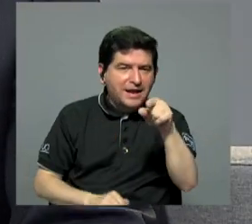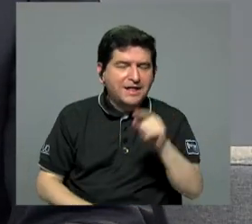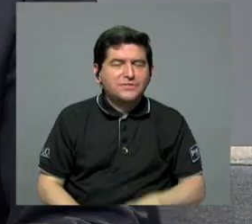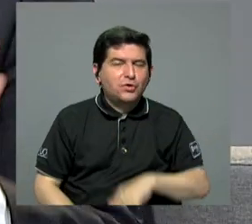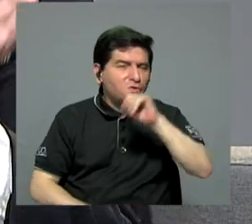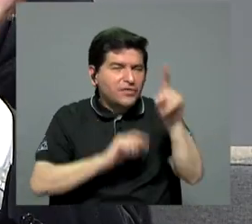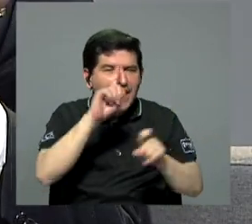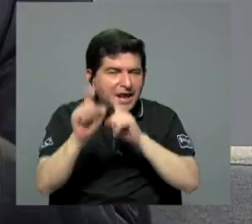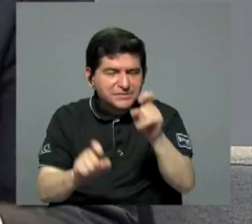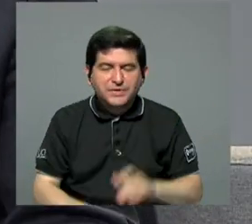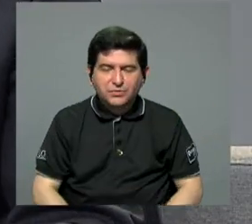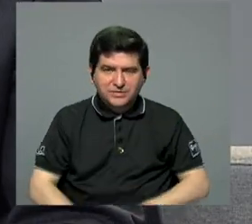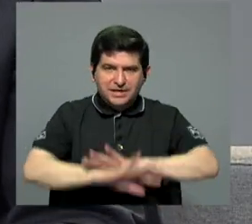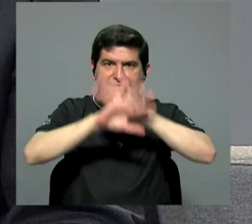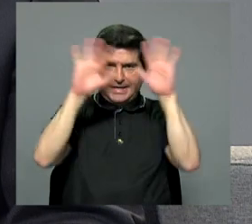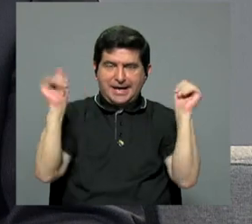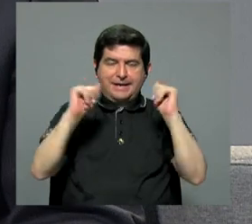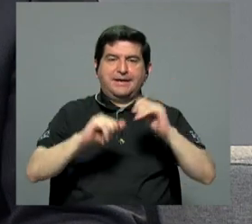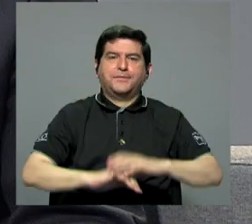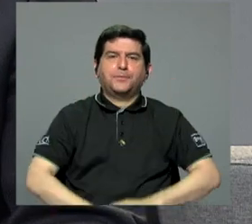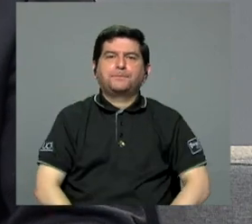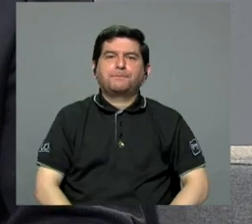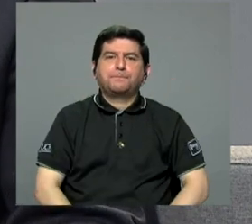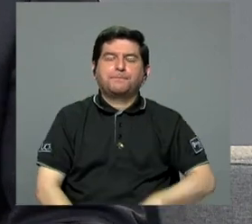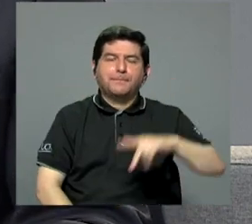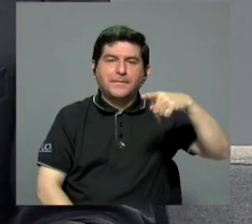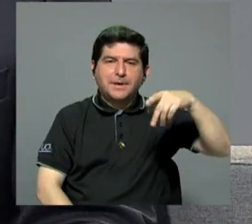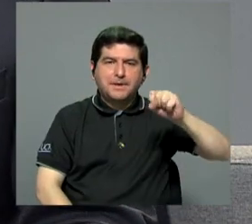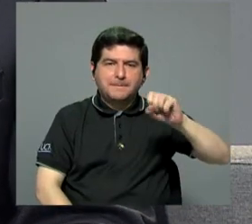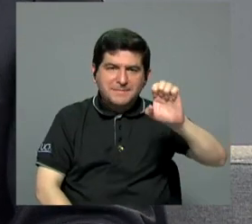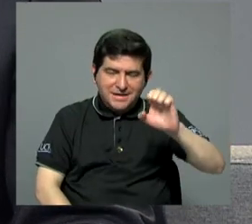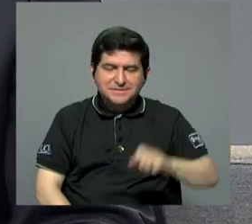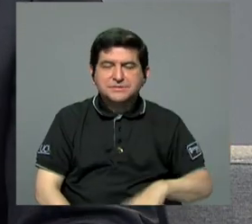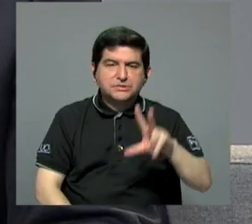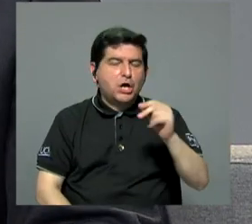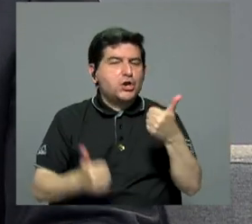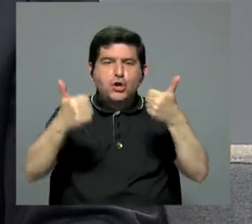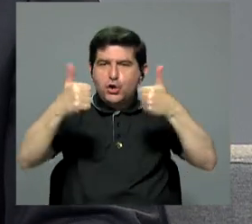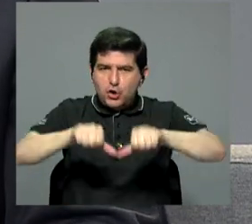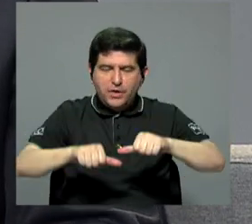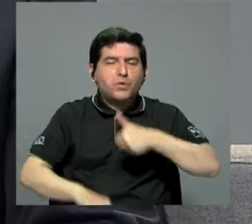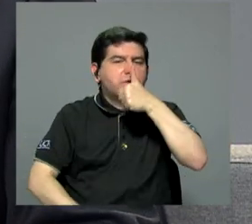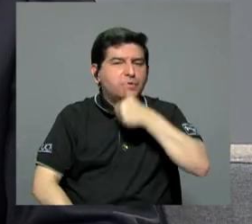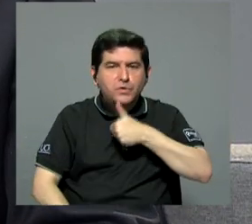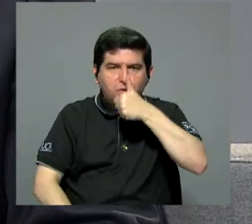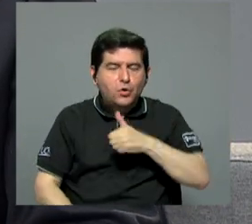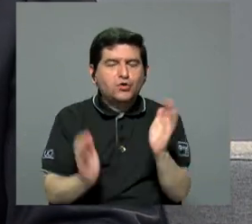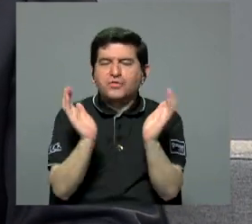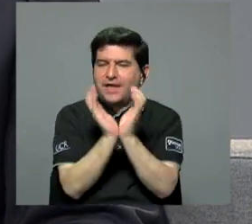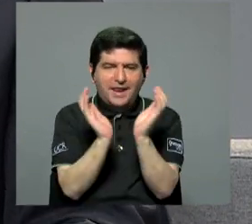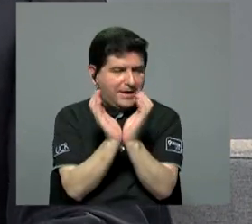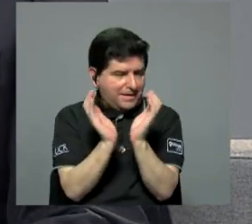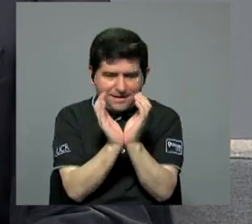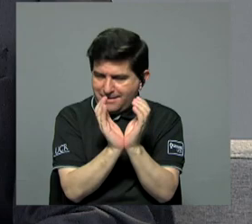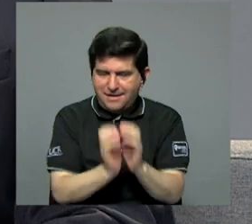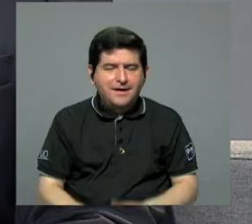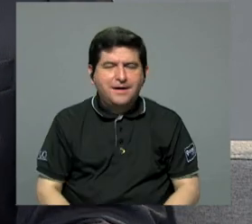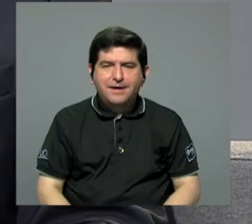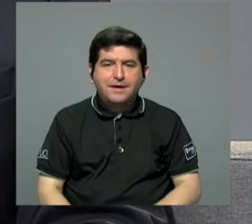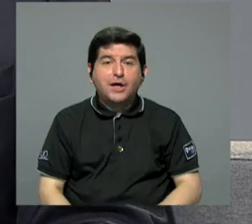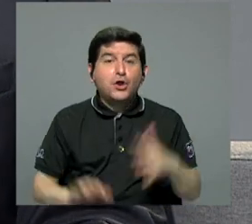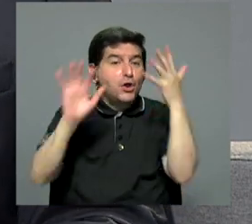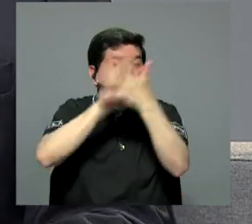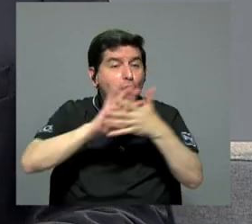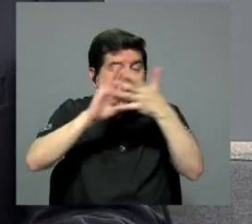preguntas. que quede claro, el PASE no está de acuerdo con la privatización de la Caja del Seguro y no